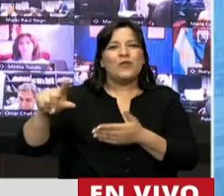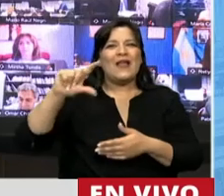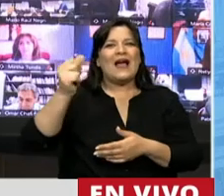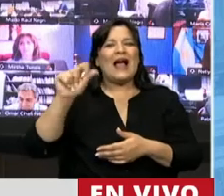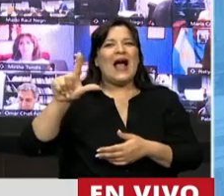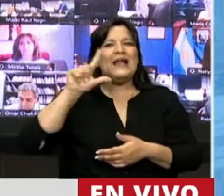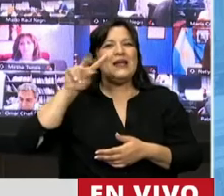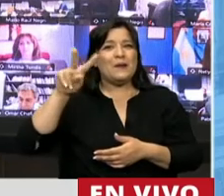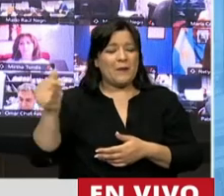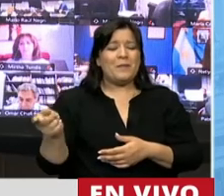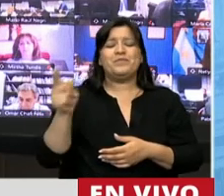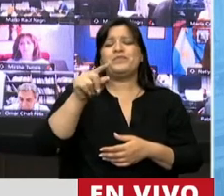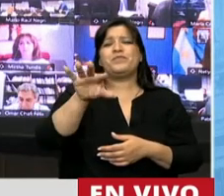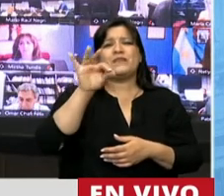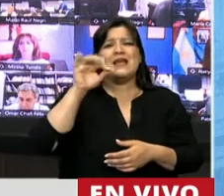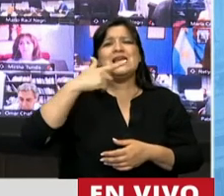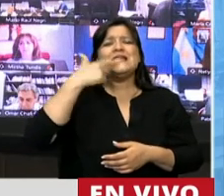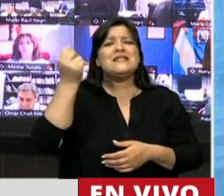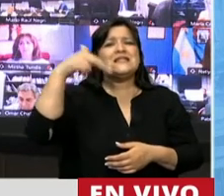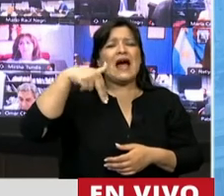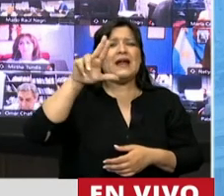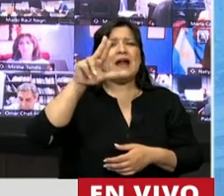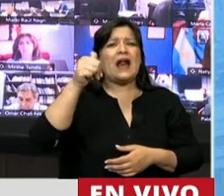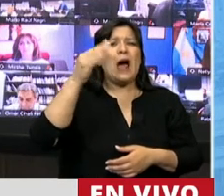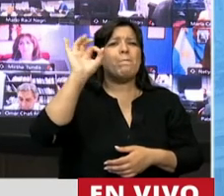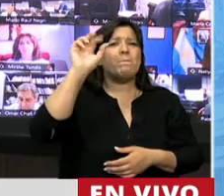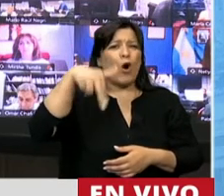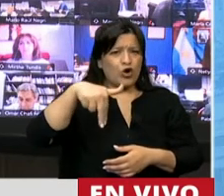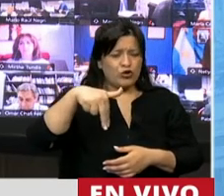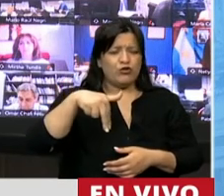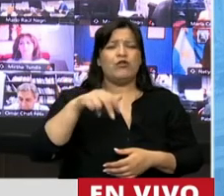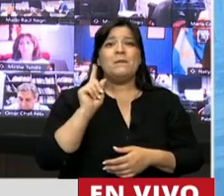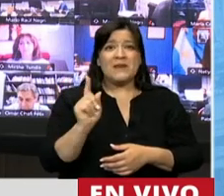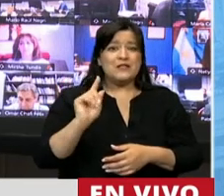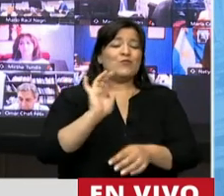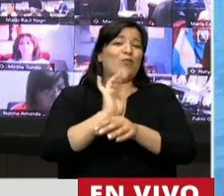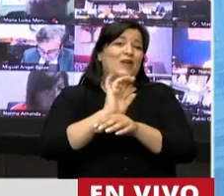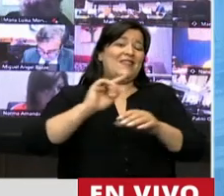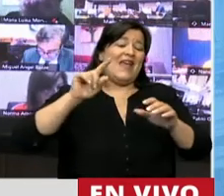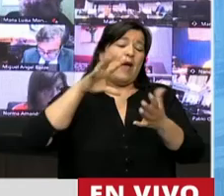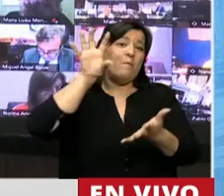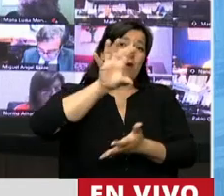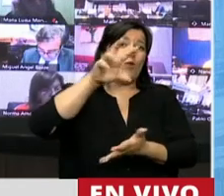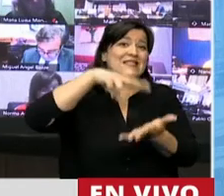Caliba, a San Ramón de la Nueva Ramón. A una ciudad, la segunda más grande de la provincia,